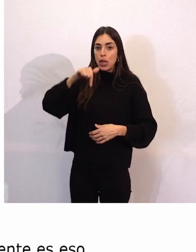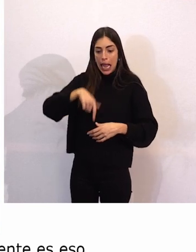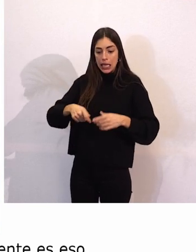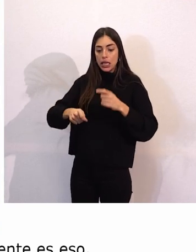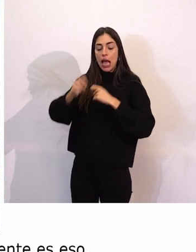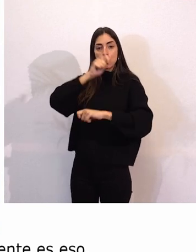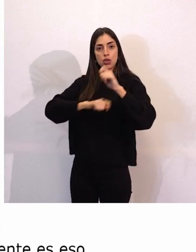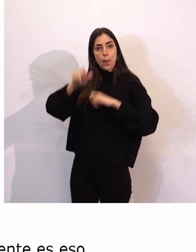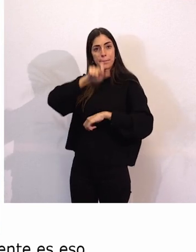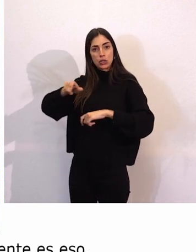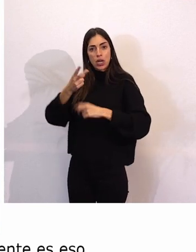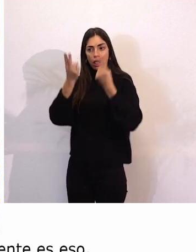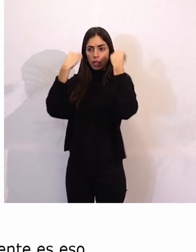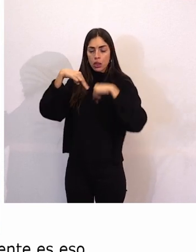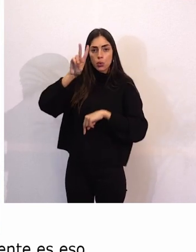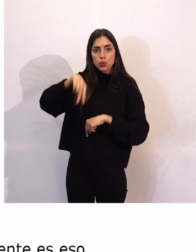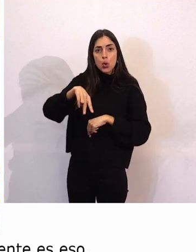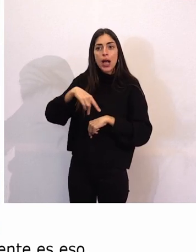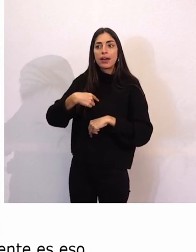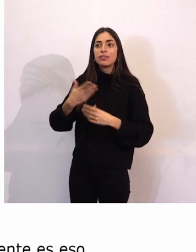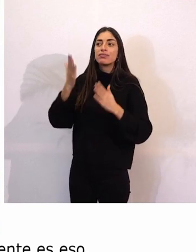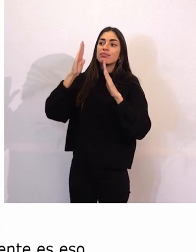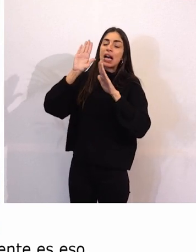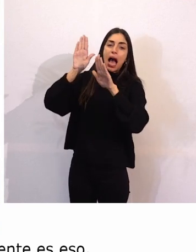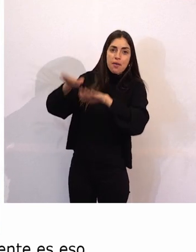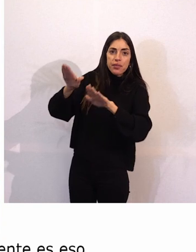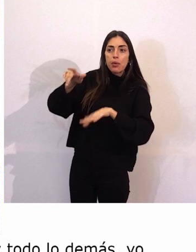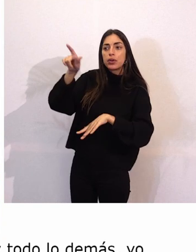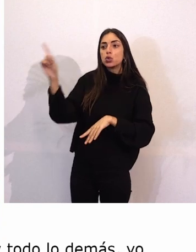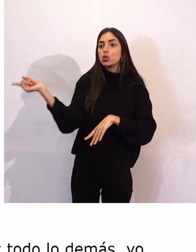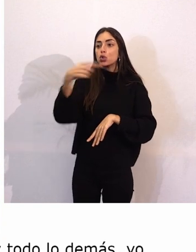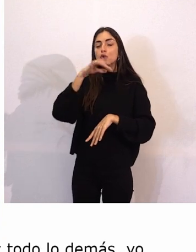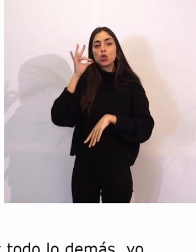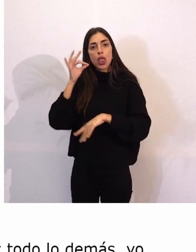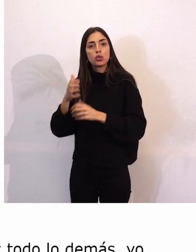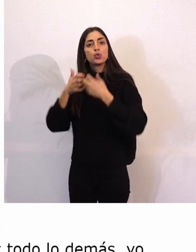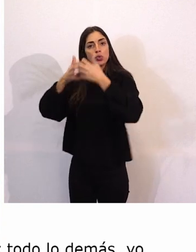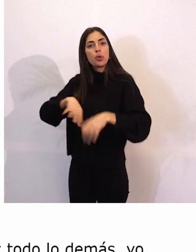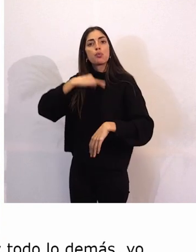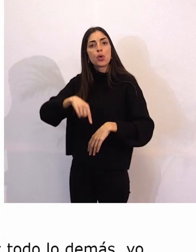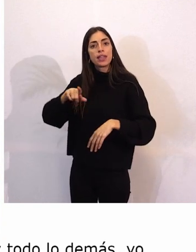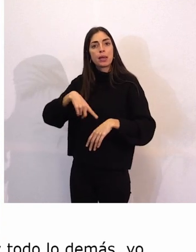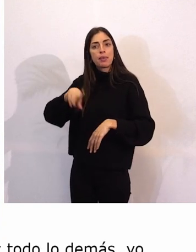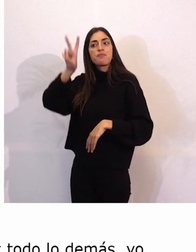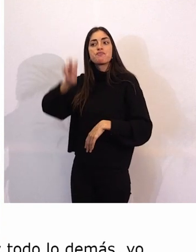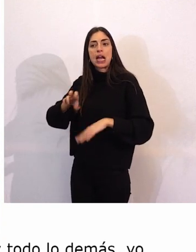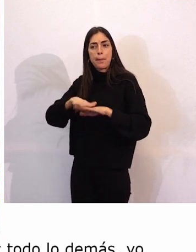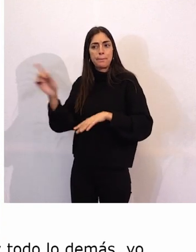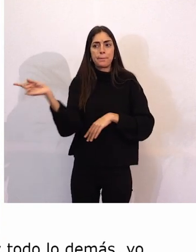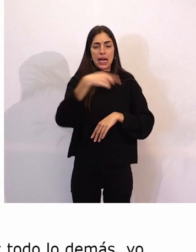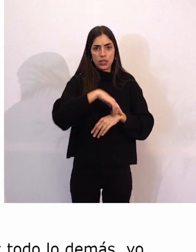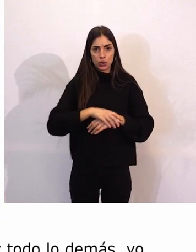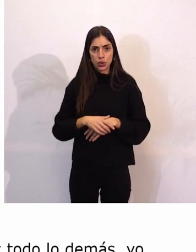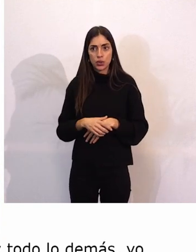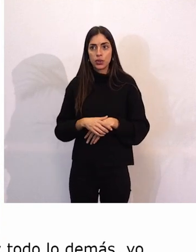de los que no se rinde, a favor de todas vosotras que podéis luchar y valeros para todo. Seguir con ese ejemplo, seguir